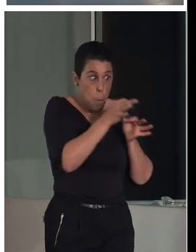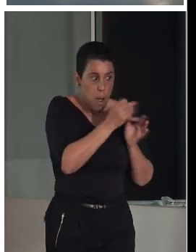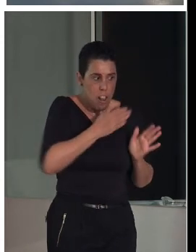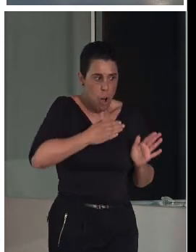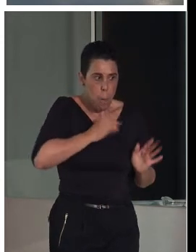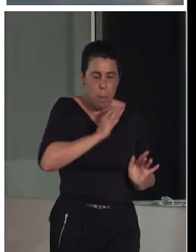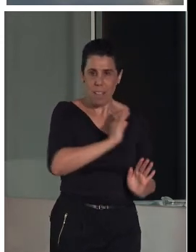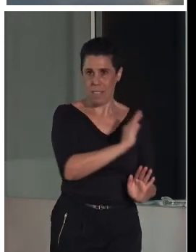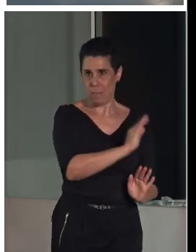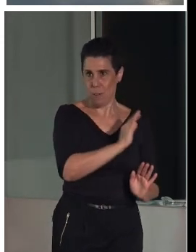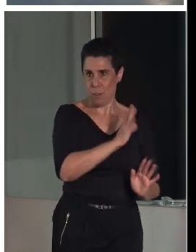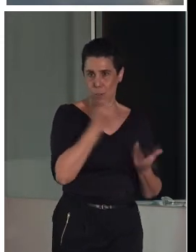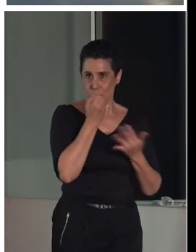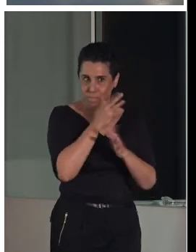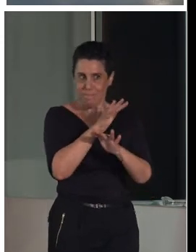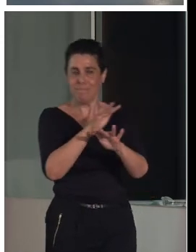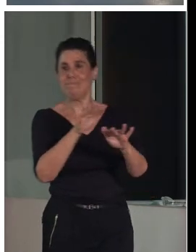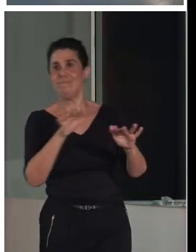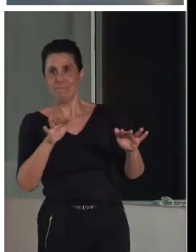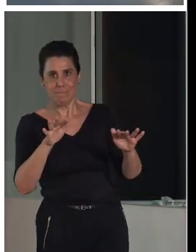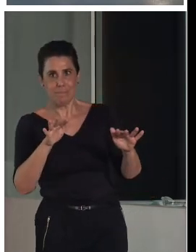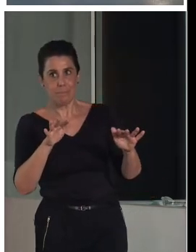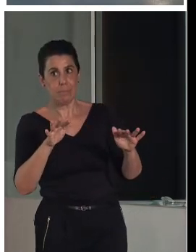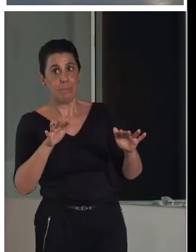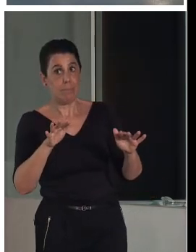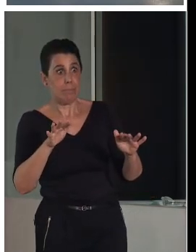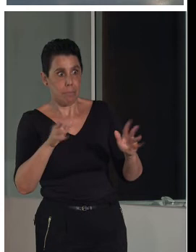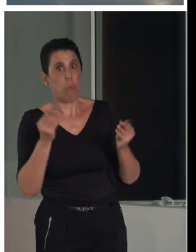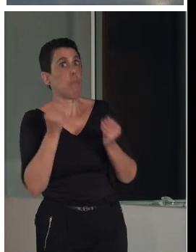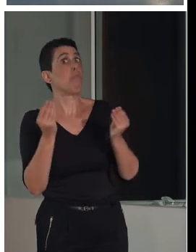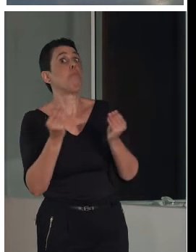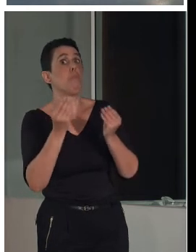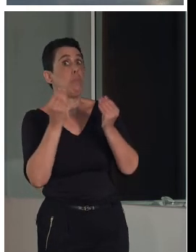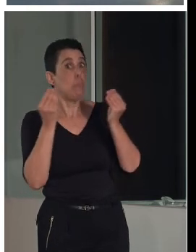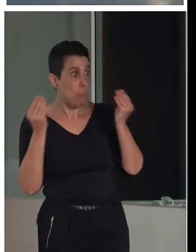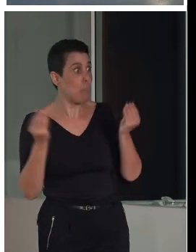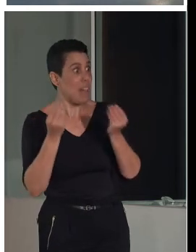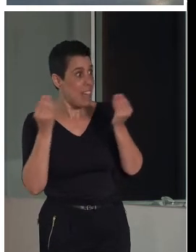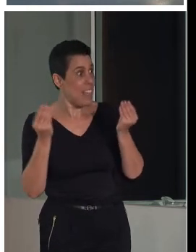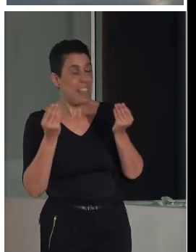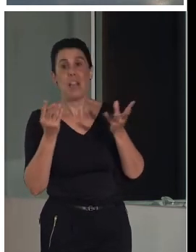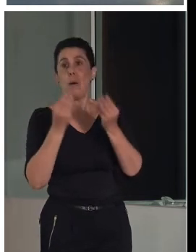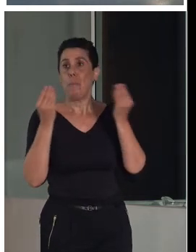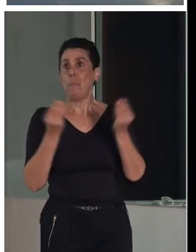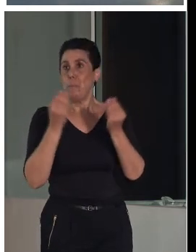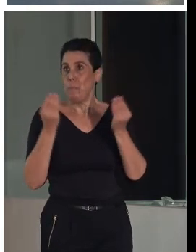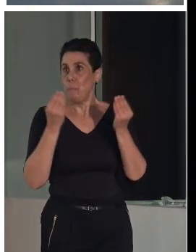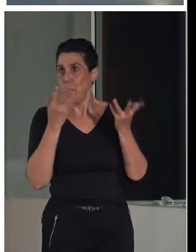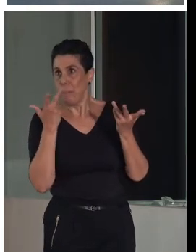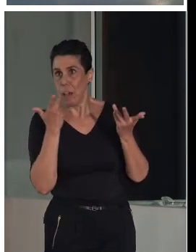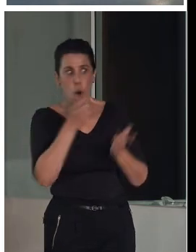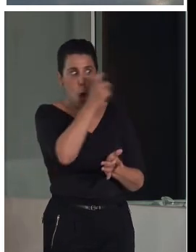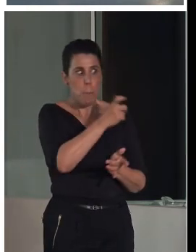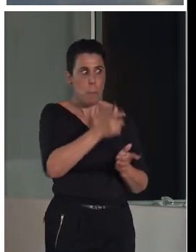mejor lo entenderán las personas que lo viven allí